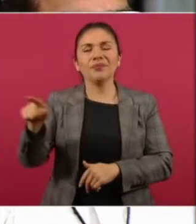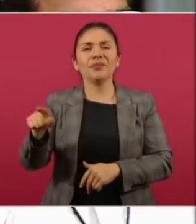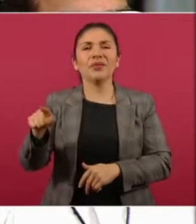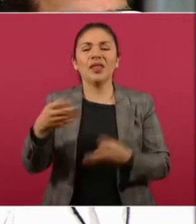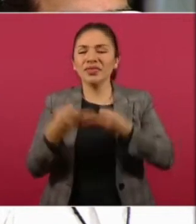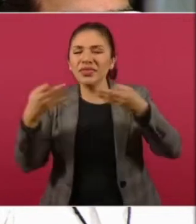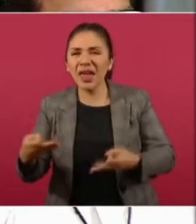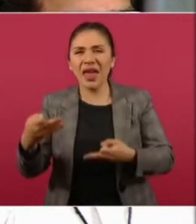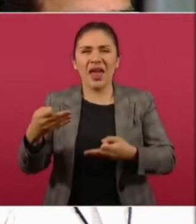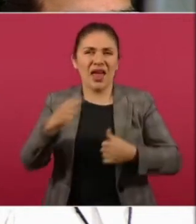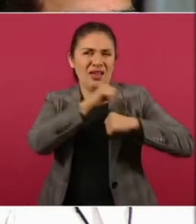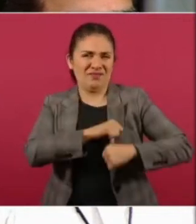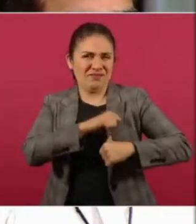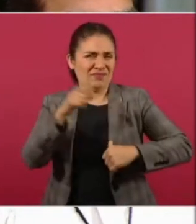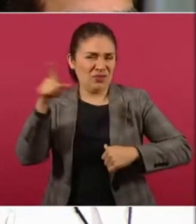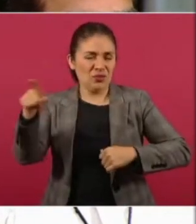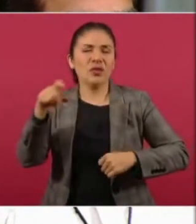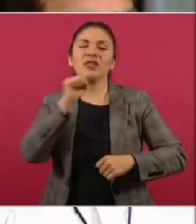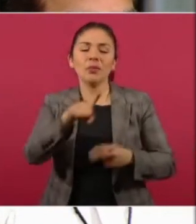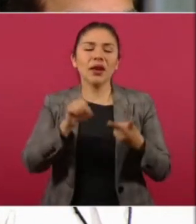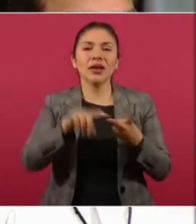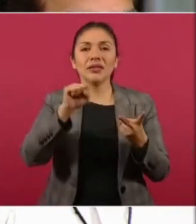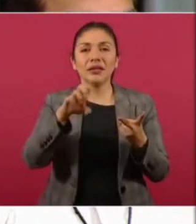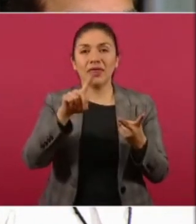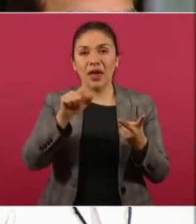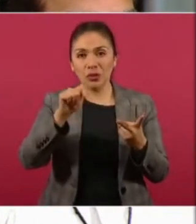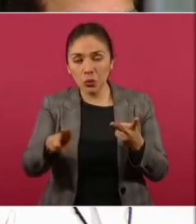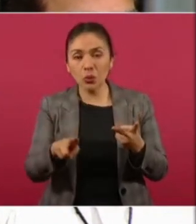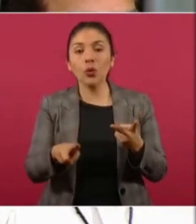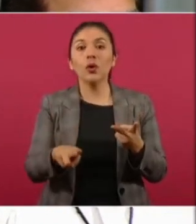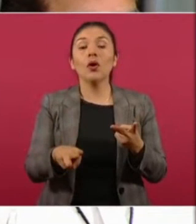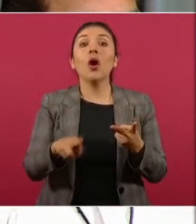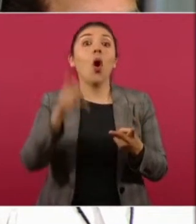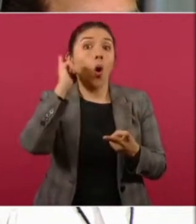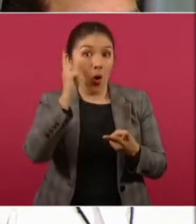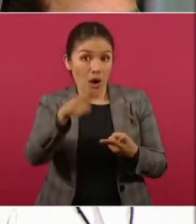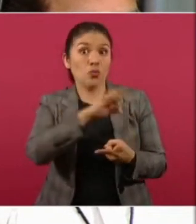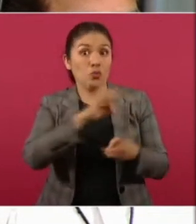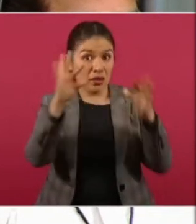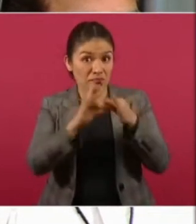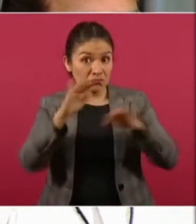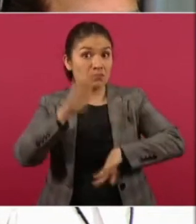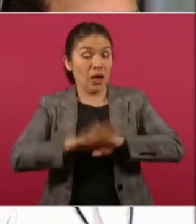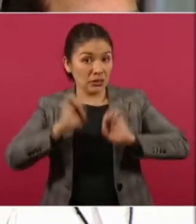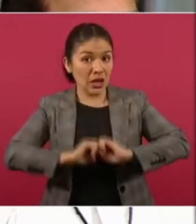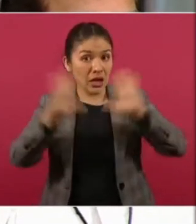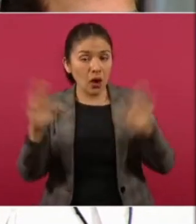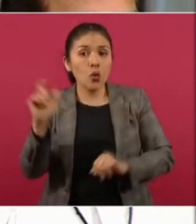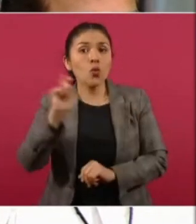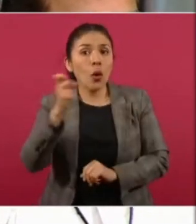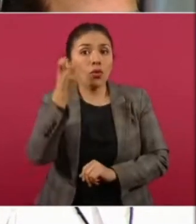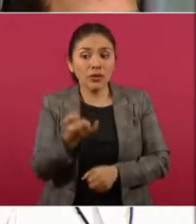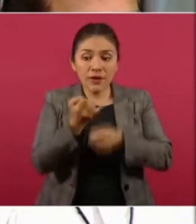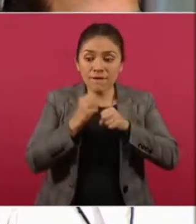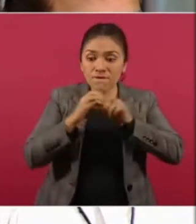Agraria y en la CEDATU, y en que por cierto ojalá lo pudiera aclarar él ahorita, cuándo podrían